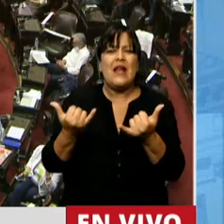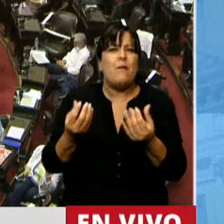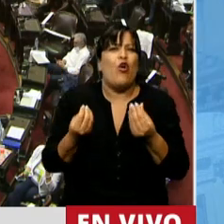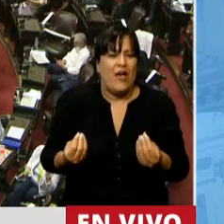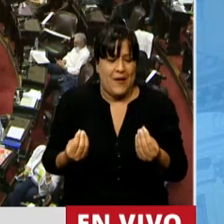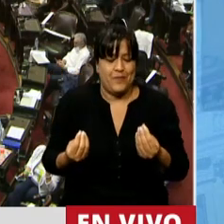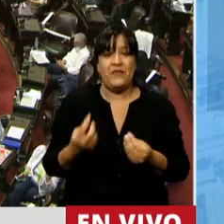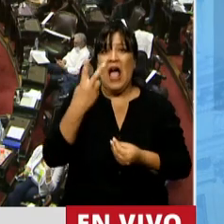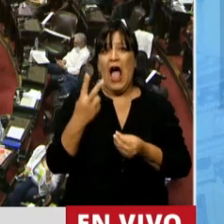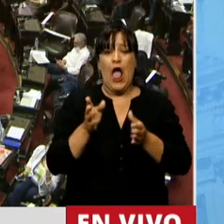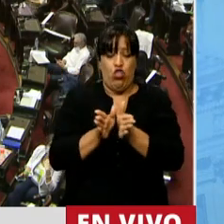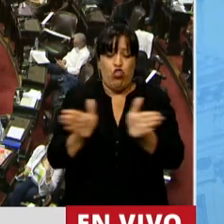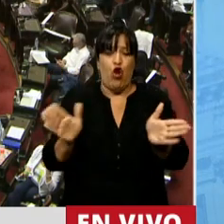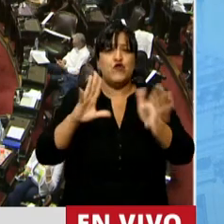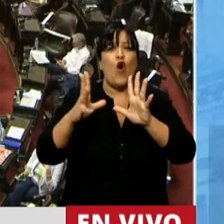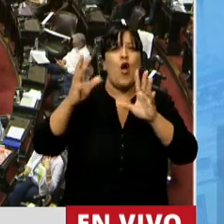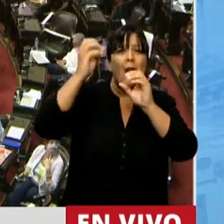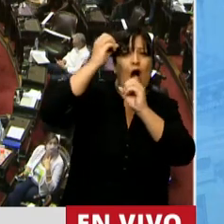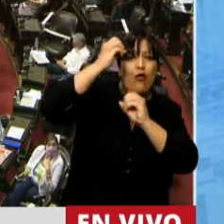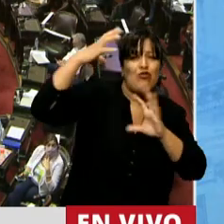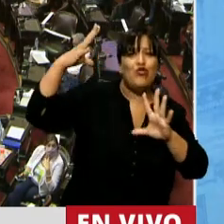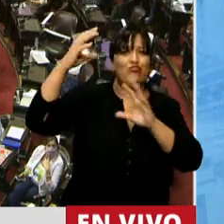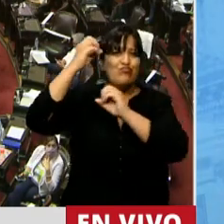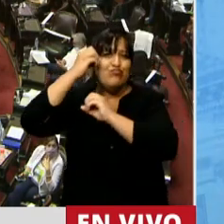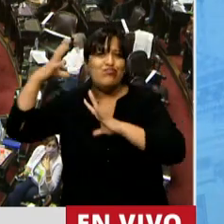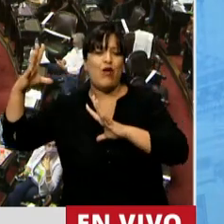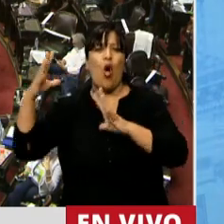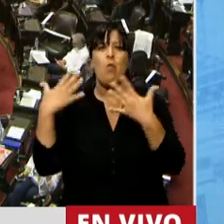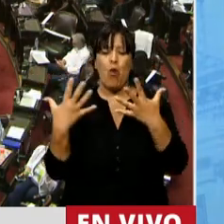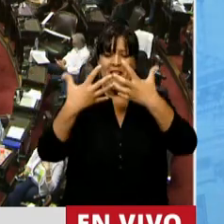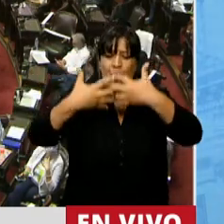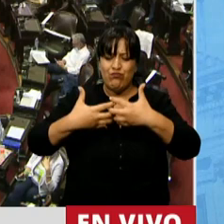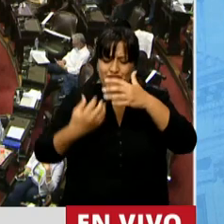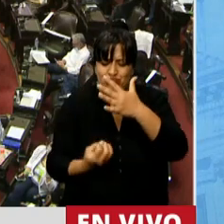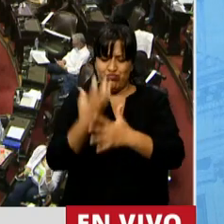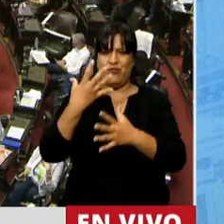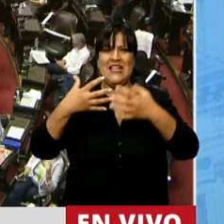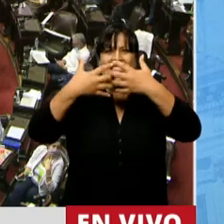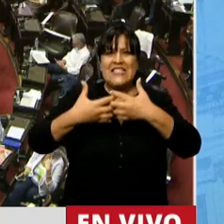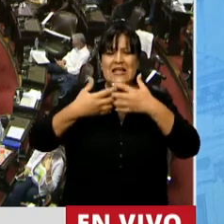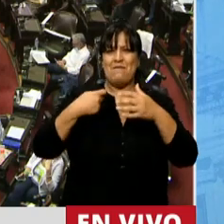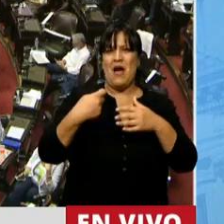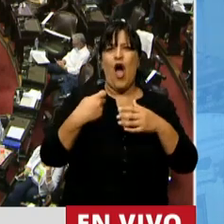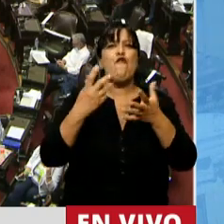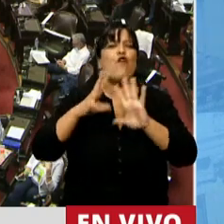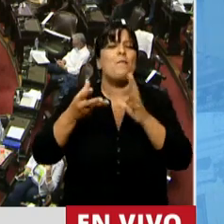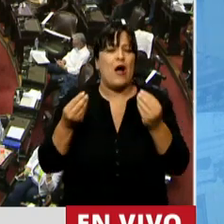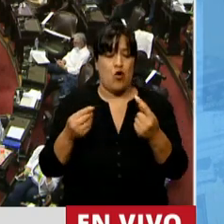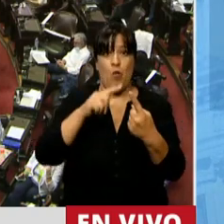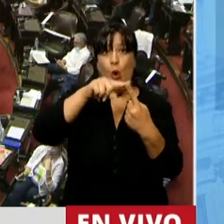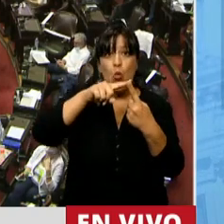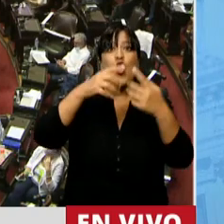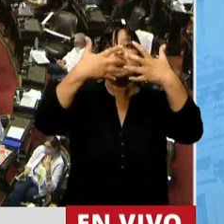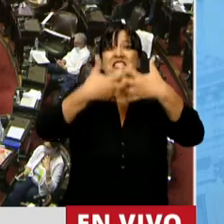dos concepciones, dos pilares, principios con los cuales se puede constituir un sistema previsional y un sistema de seguridad social. Uno es lo que podríamos llamar un